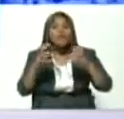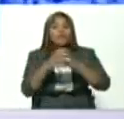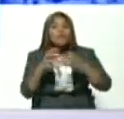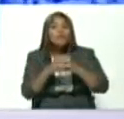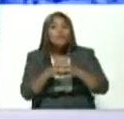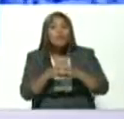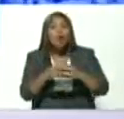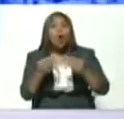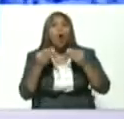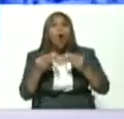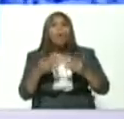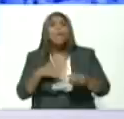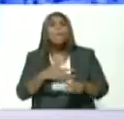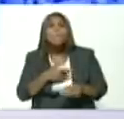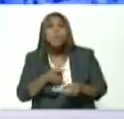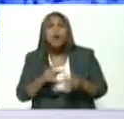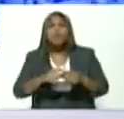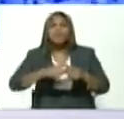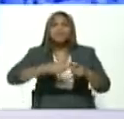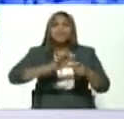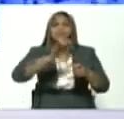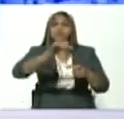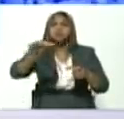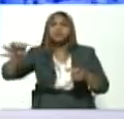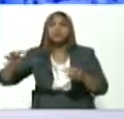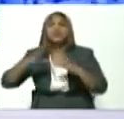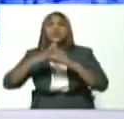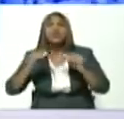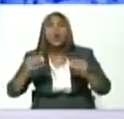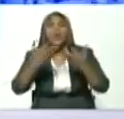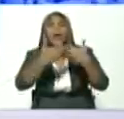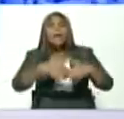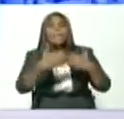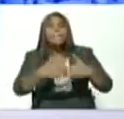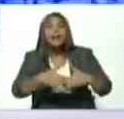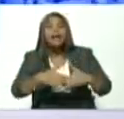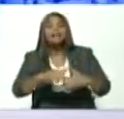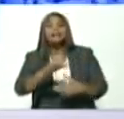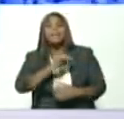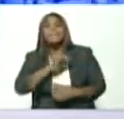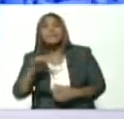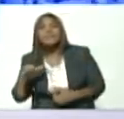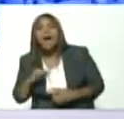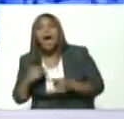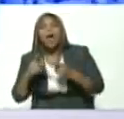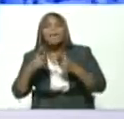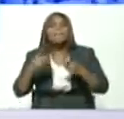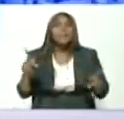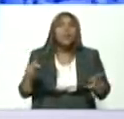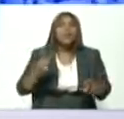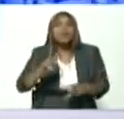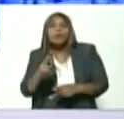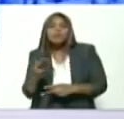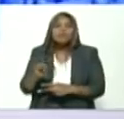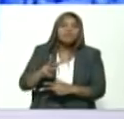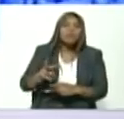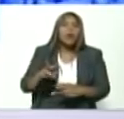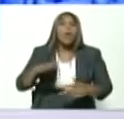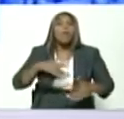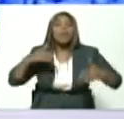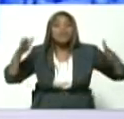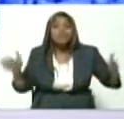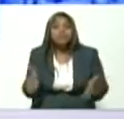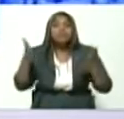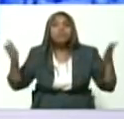podemos estandarizar ese modelo a todas las empresas mixtas públicas para dar un impulso con